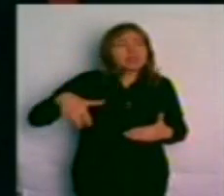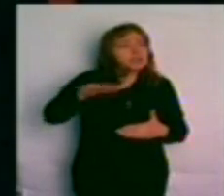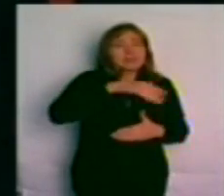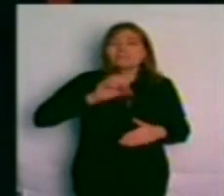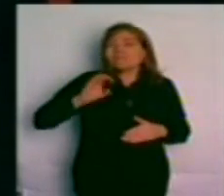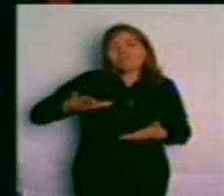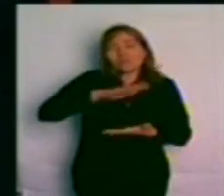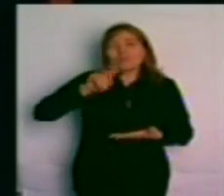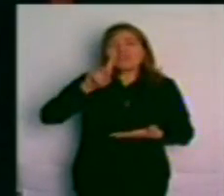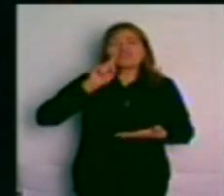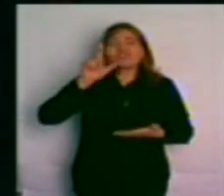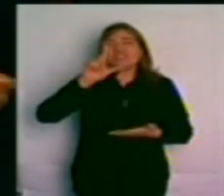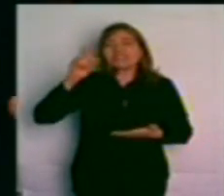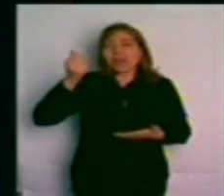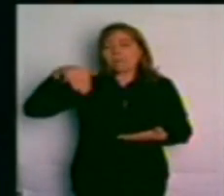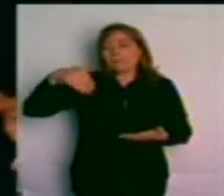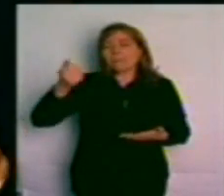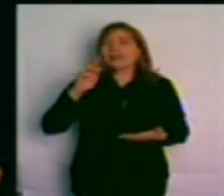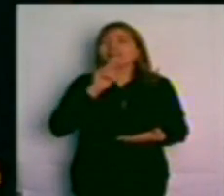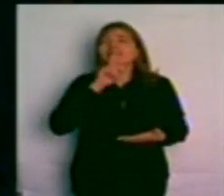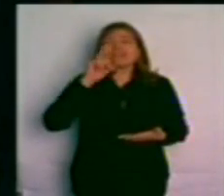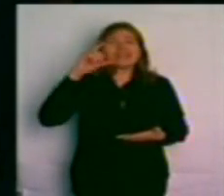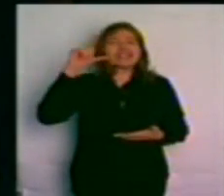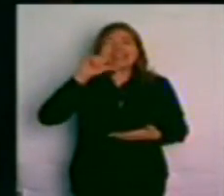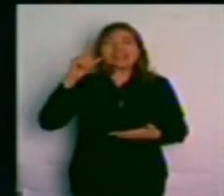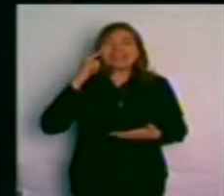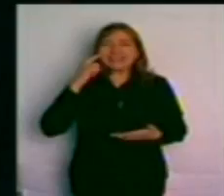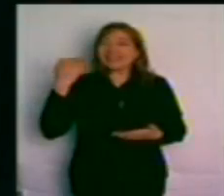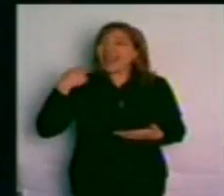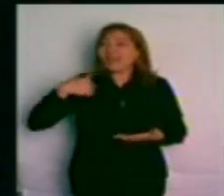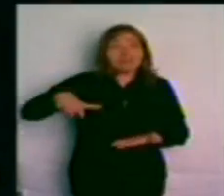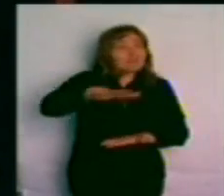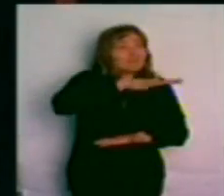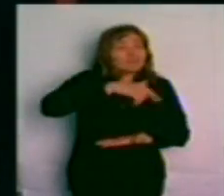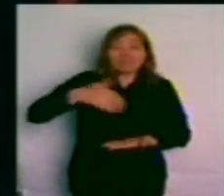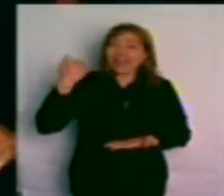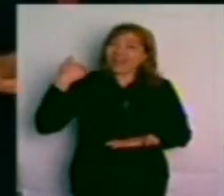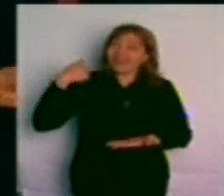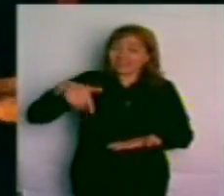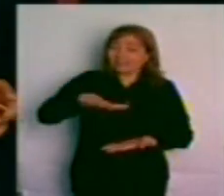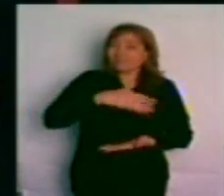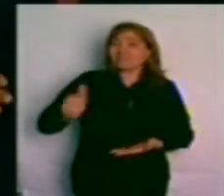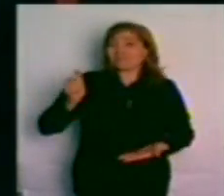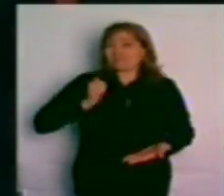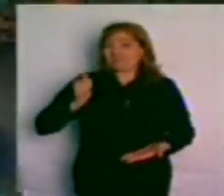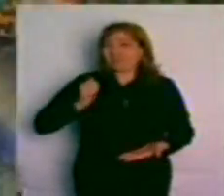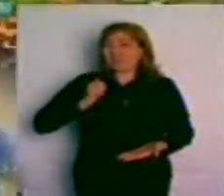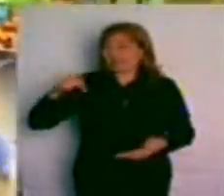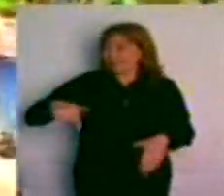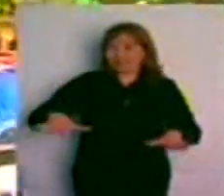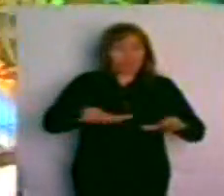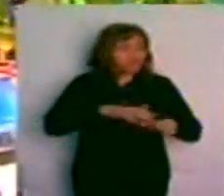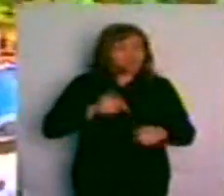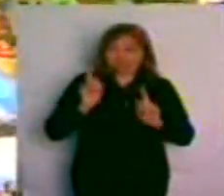Martelli, en lo que alguna vez fueron las instalaciones del ejército argentino